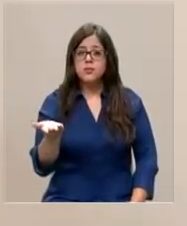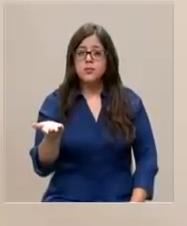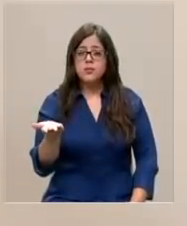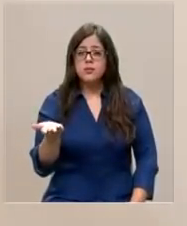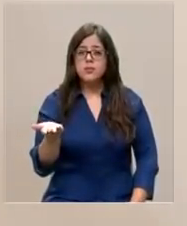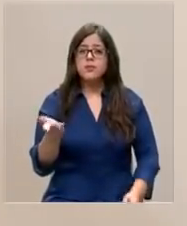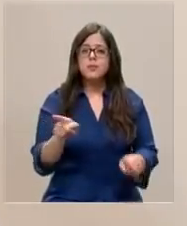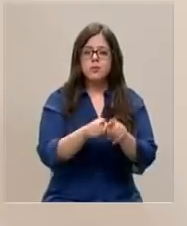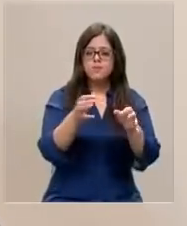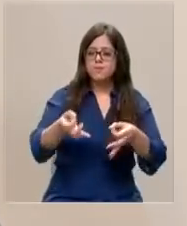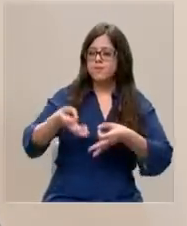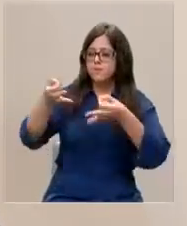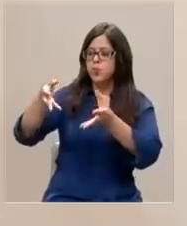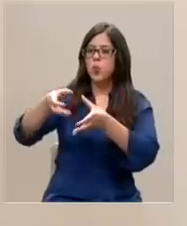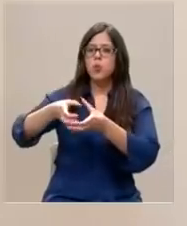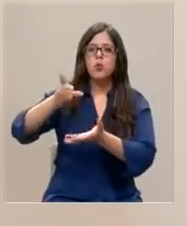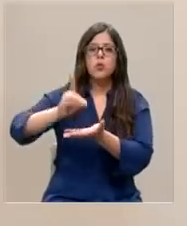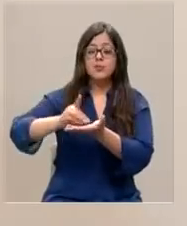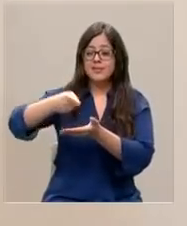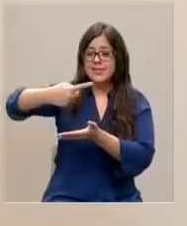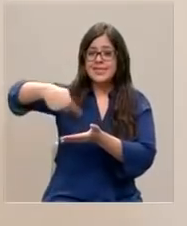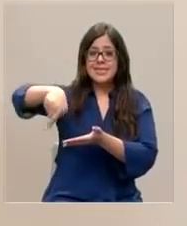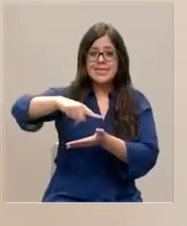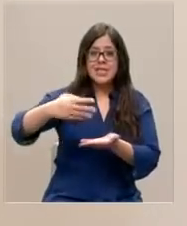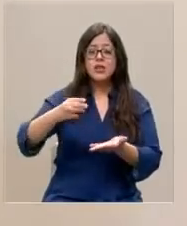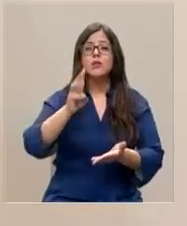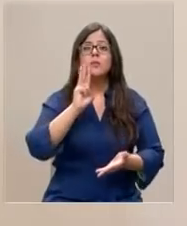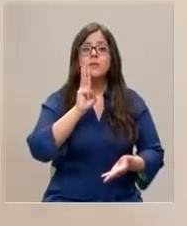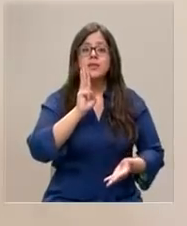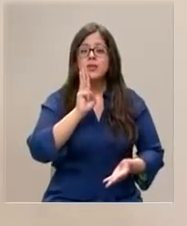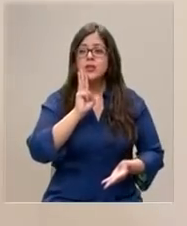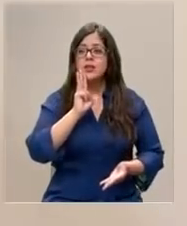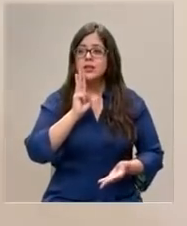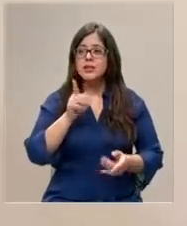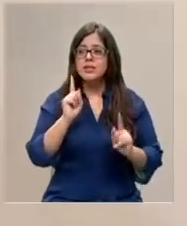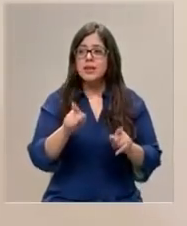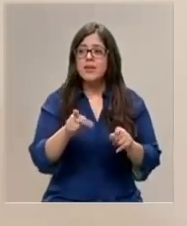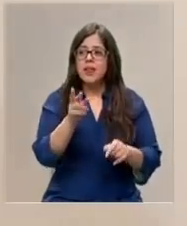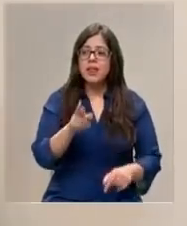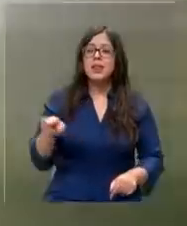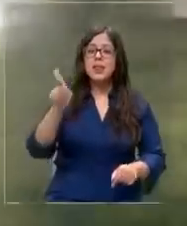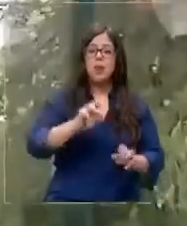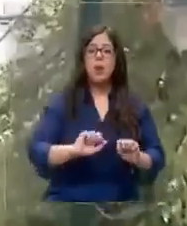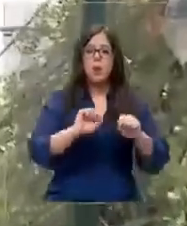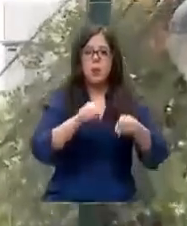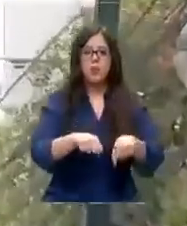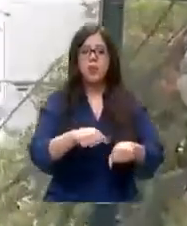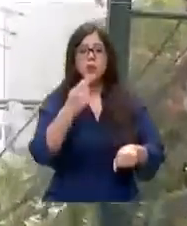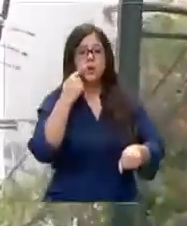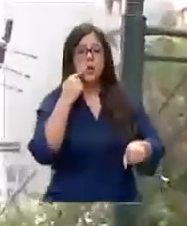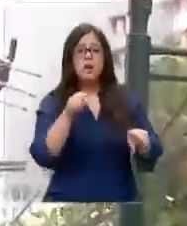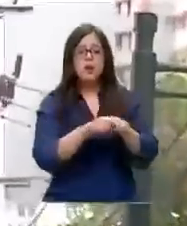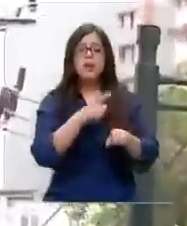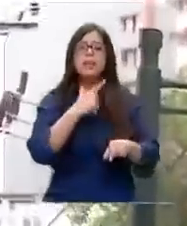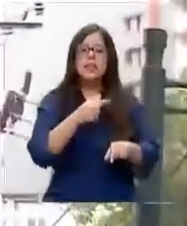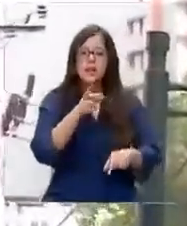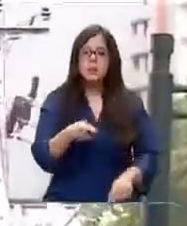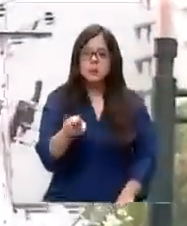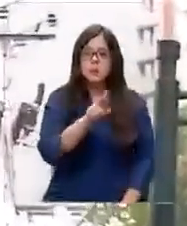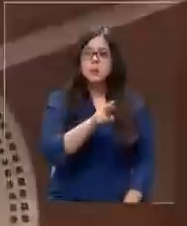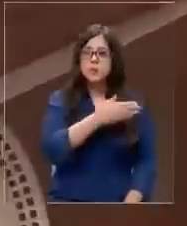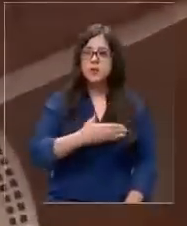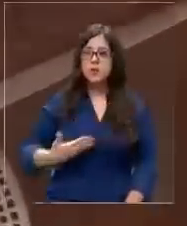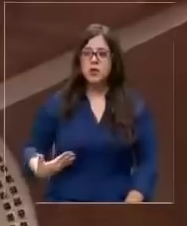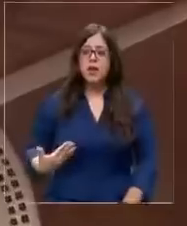a la Cámara de Diputados. Y la Cámara de Diputados el día miércoles debería ser nuevamente aprobada. Es el deseo que reitera el